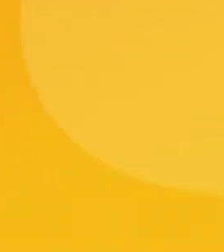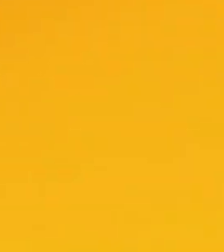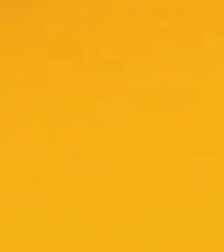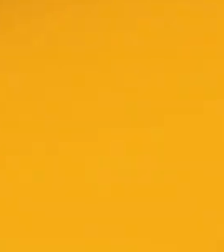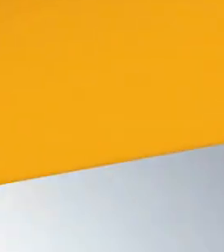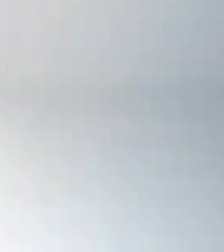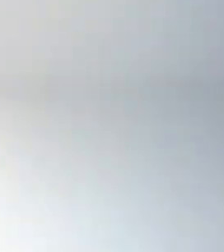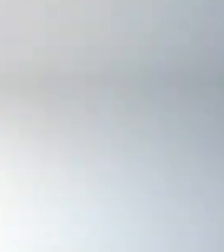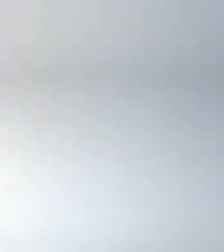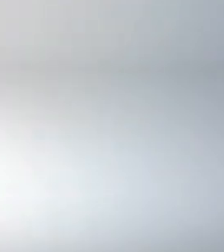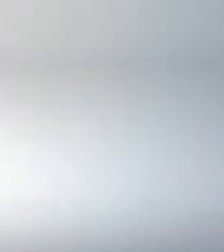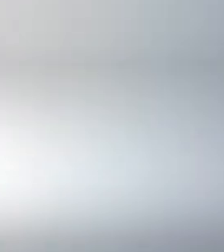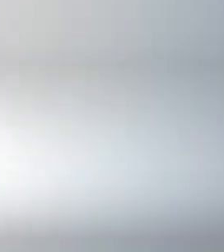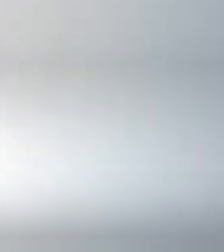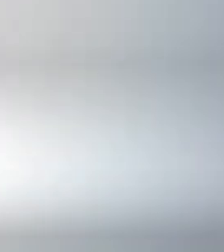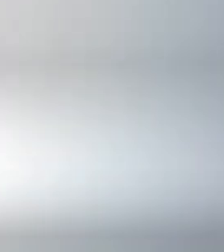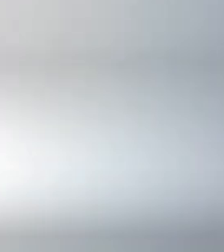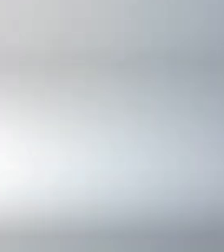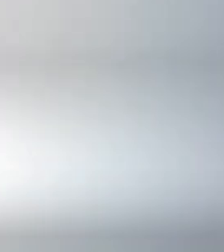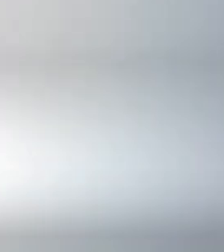Gracias por Gracias por ver el video.